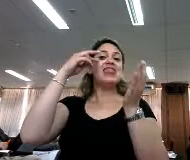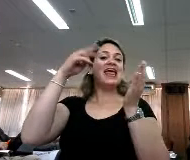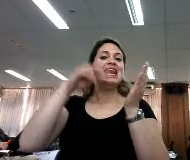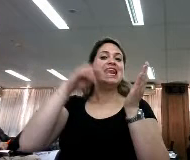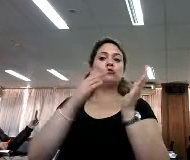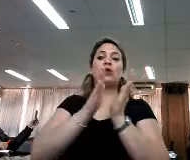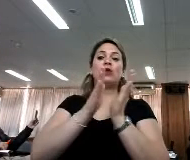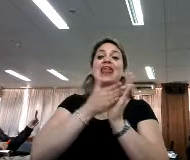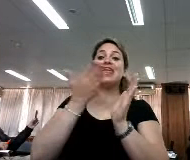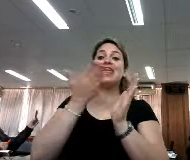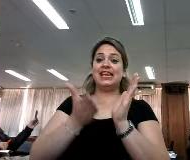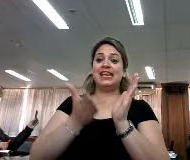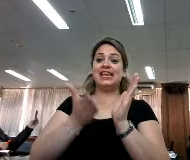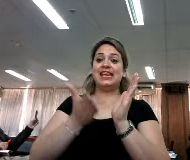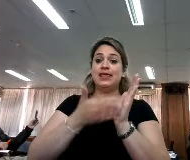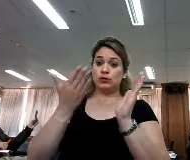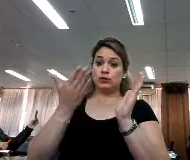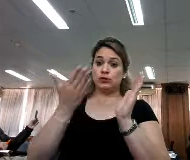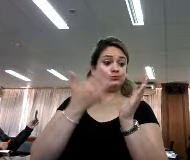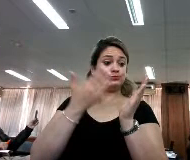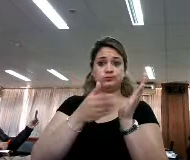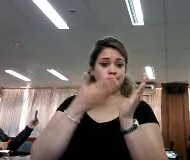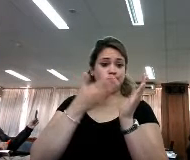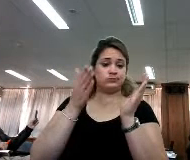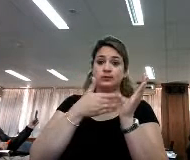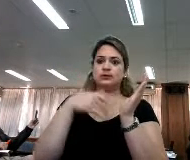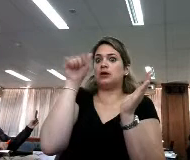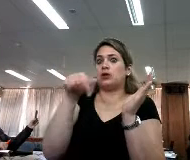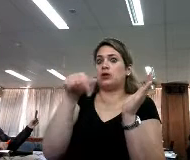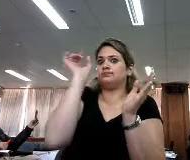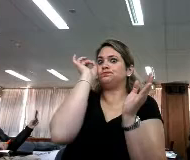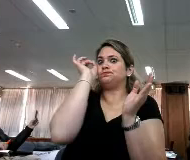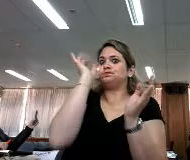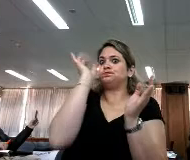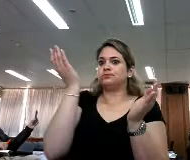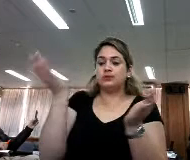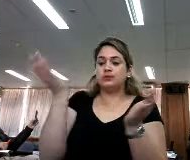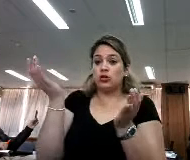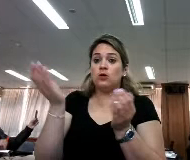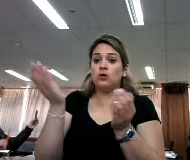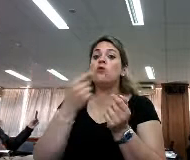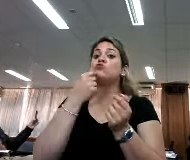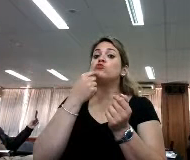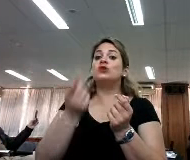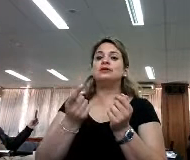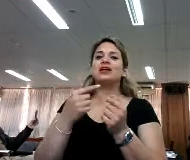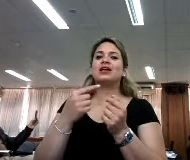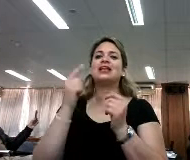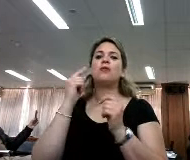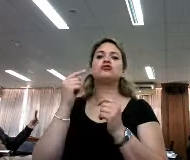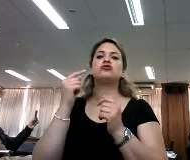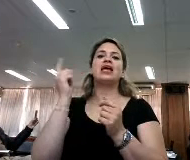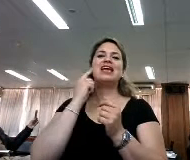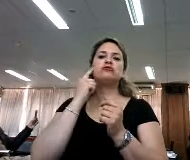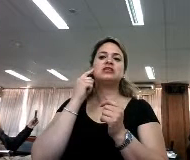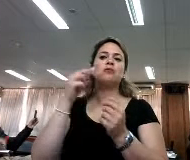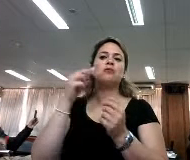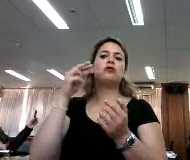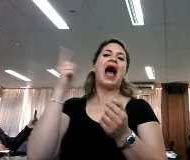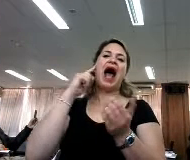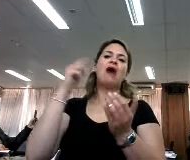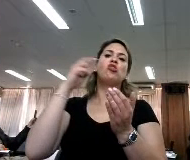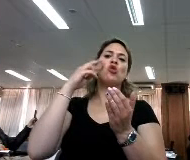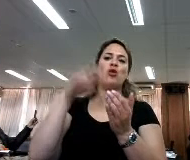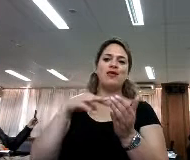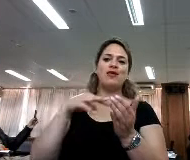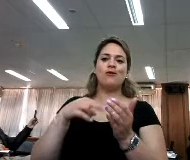y por eso estamos tan, por eso nos disculpamos cuando decimos que escuchamos audiolibros y por eso nos disculpamos